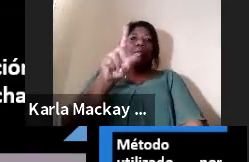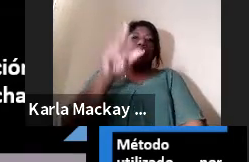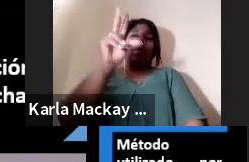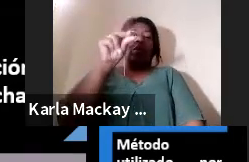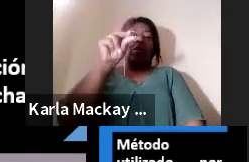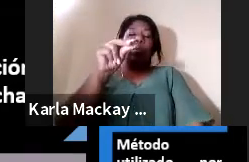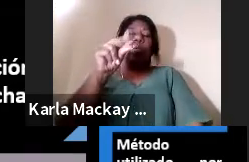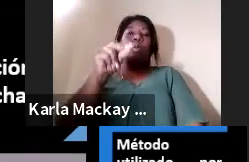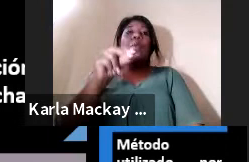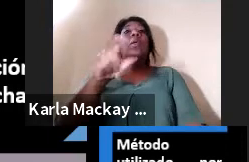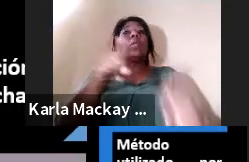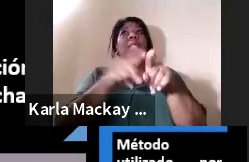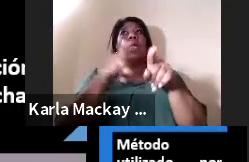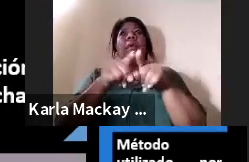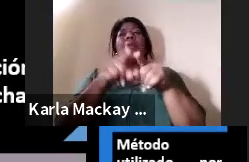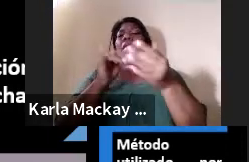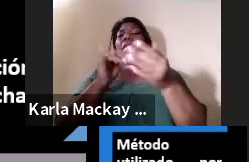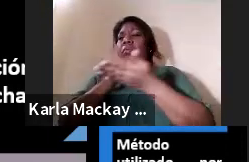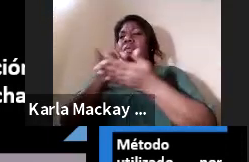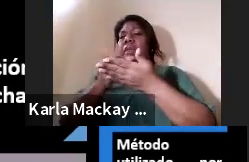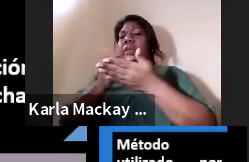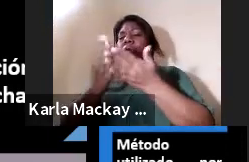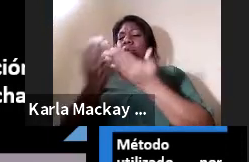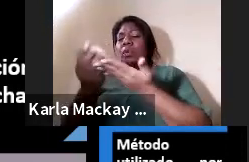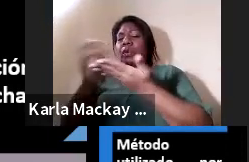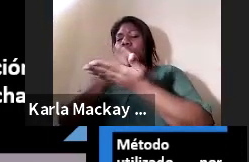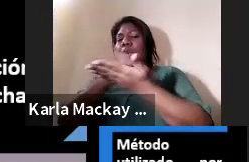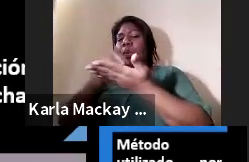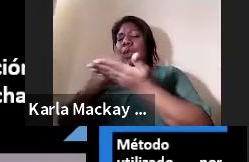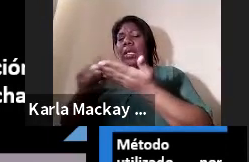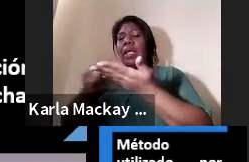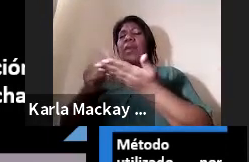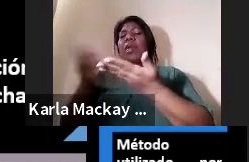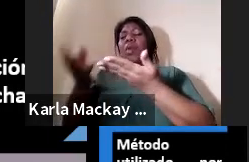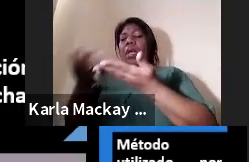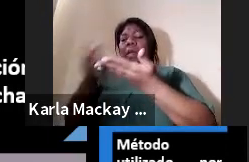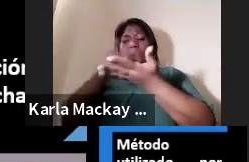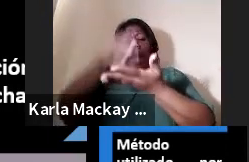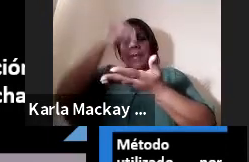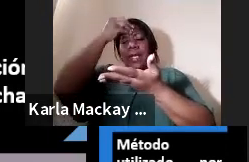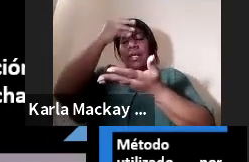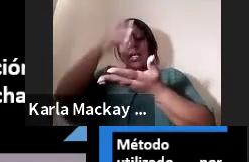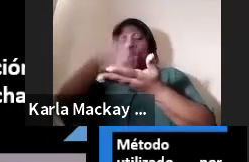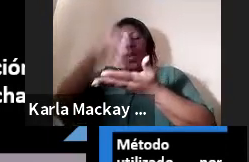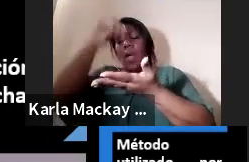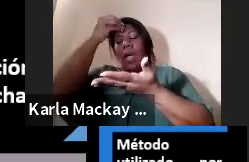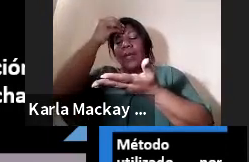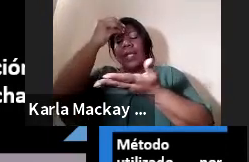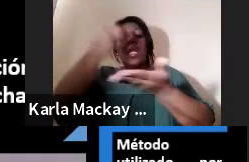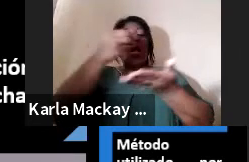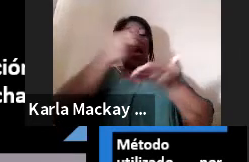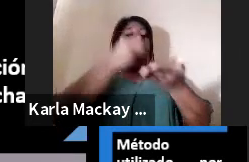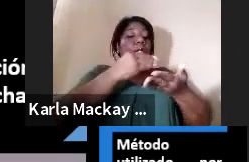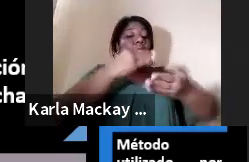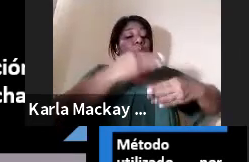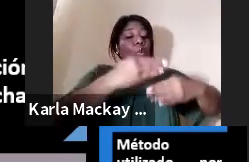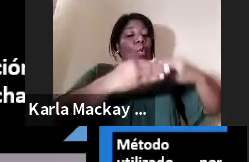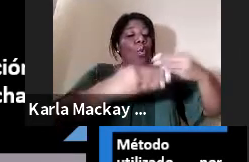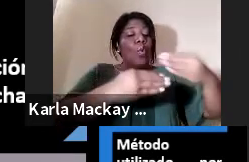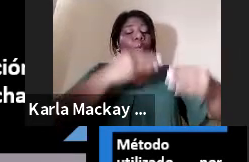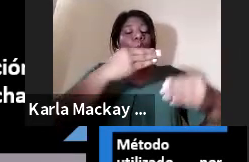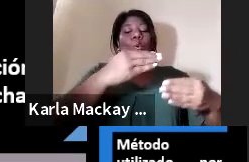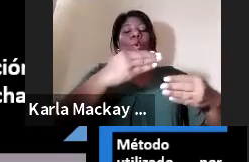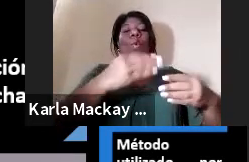principios que nos dan algunos autores, como el caso de Ñaúpa, de Ardópaso, incluso el propio Roberto